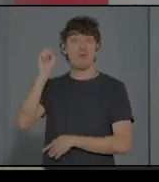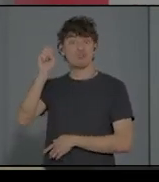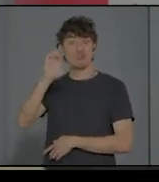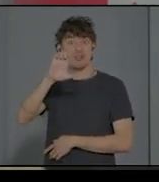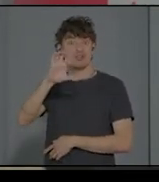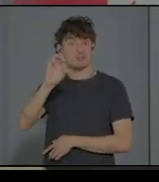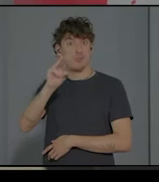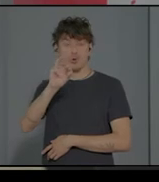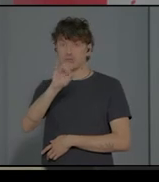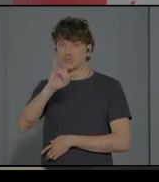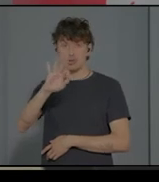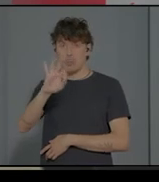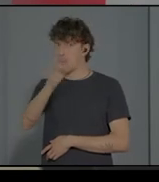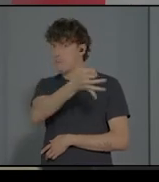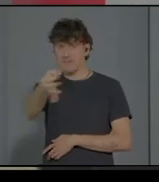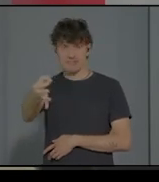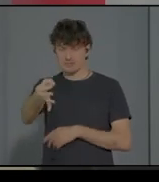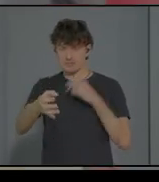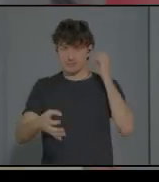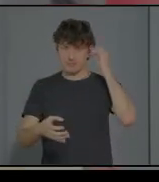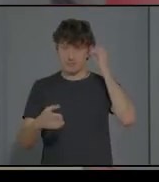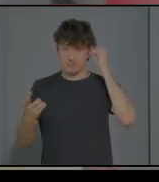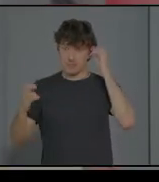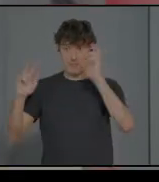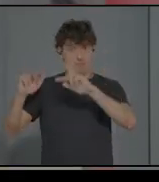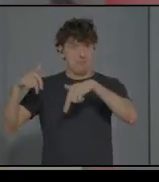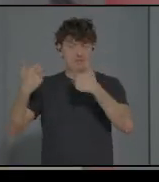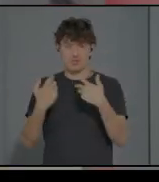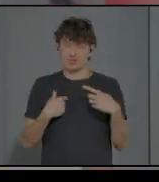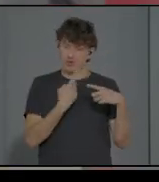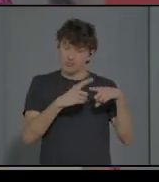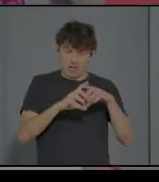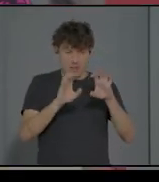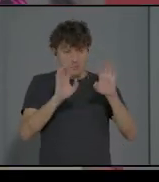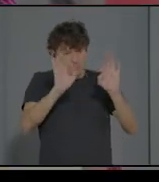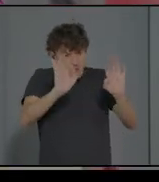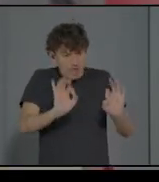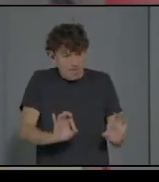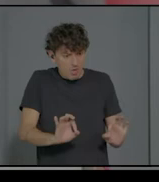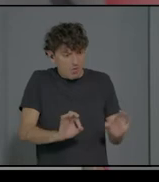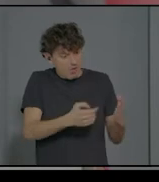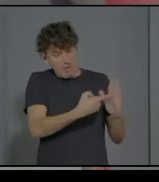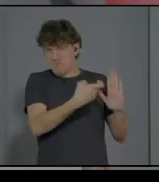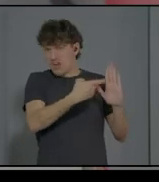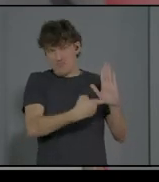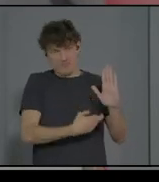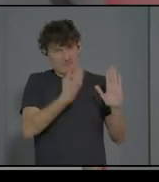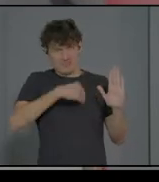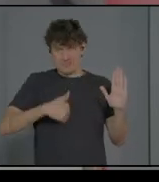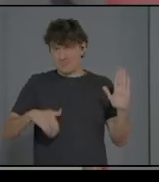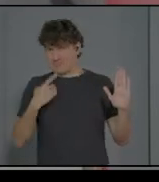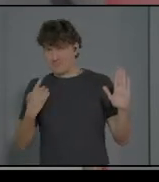permite saltar muchas cosas que había pensado decir. Porque presenta un trasfondo teórico y